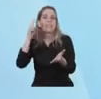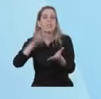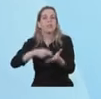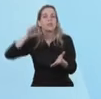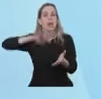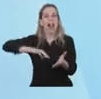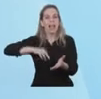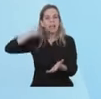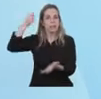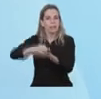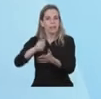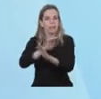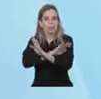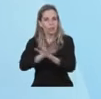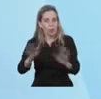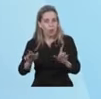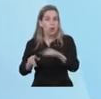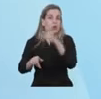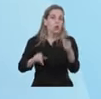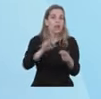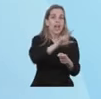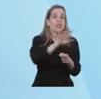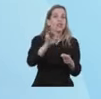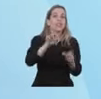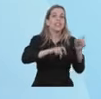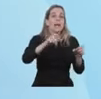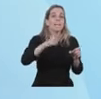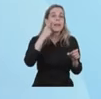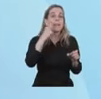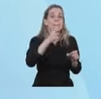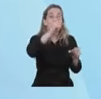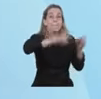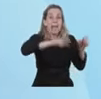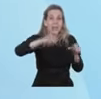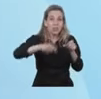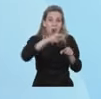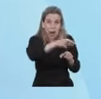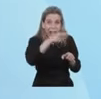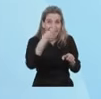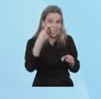otras 200.000 redujeron el monto de lo que pagaban.